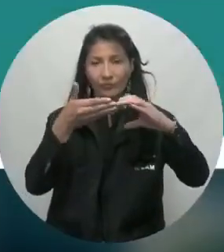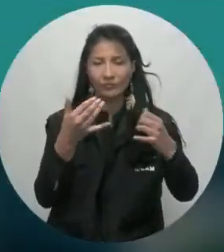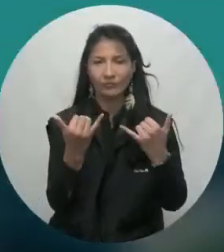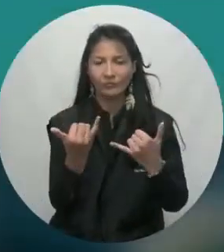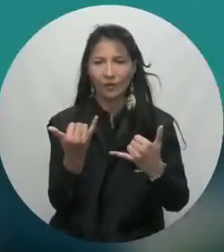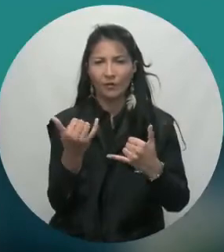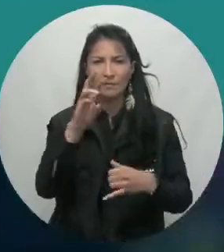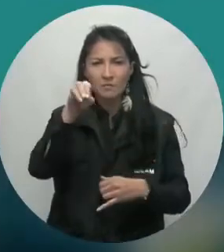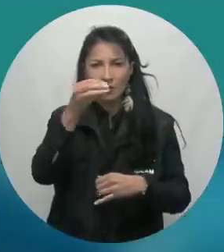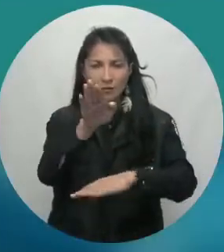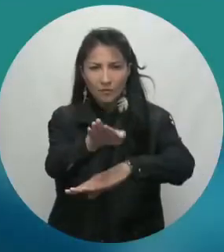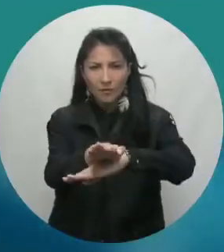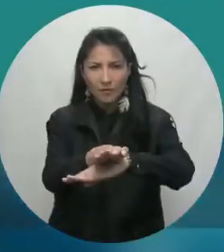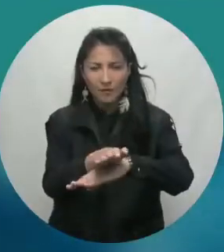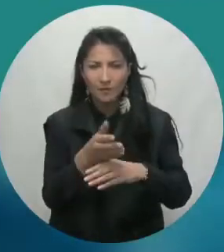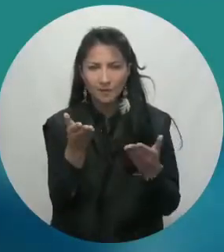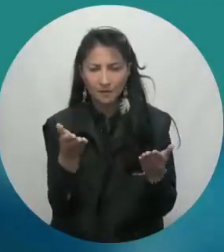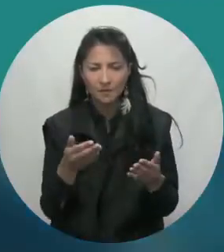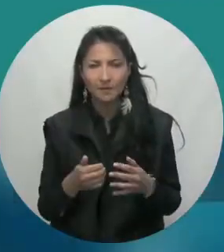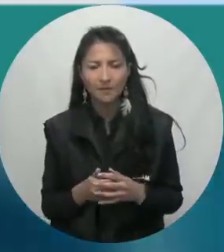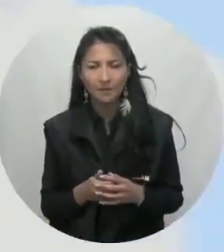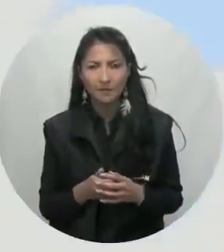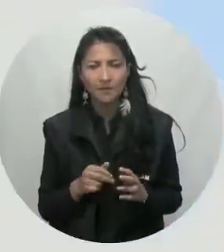de la tarde del miércoles.